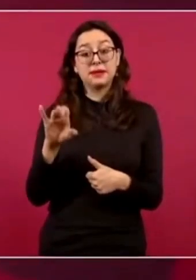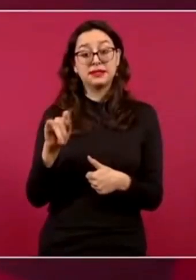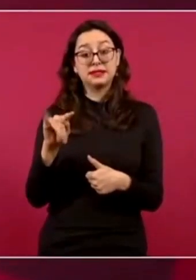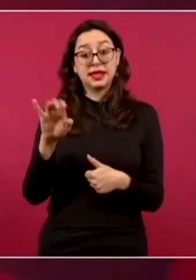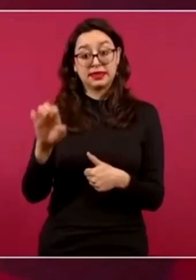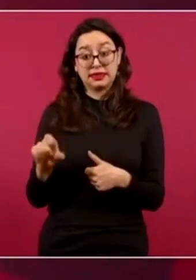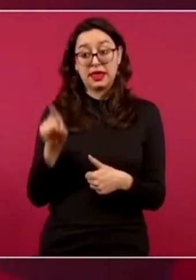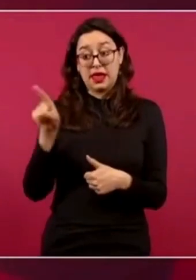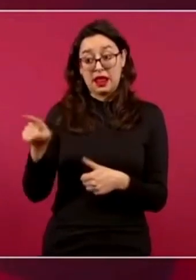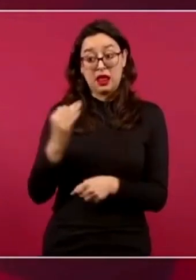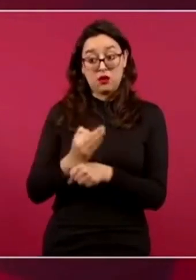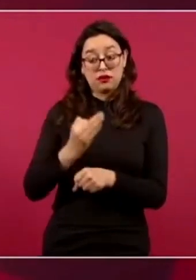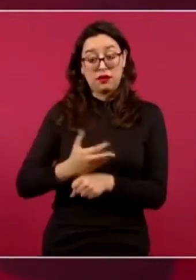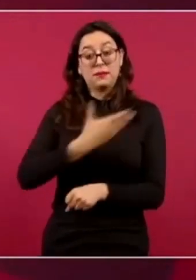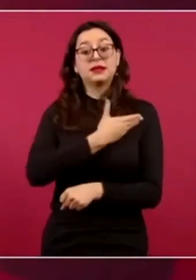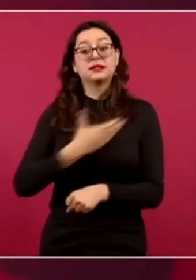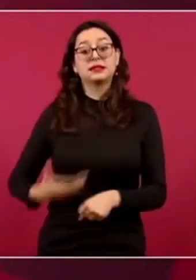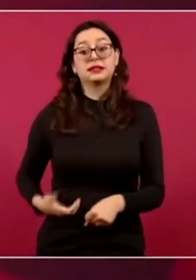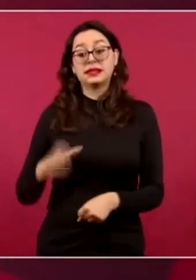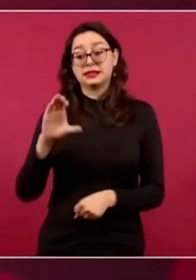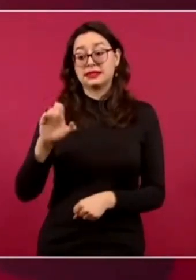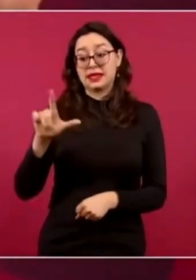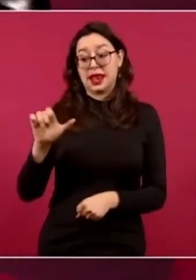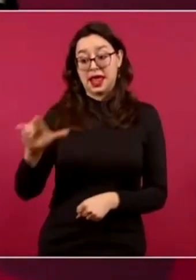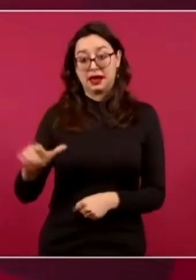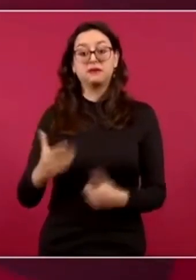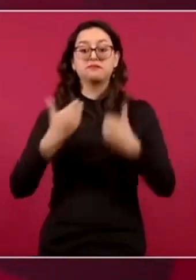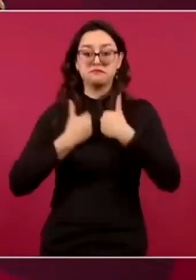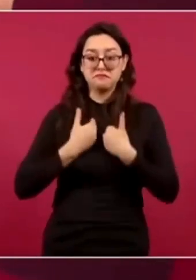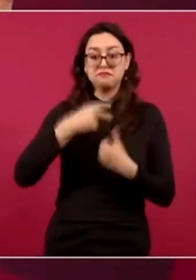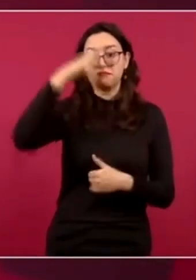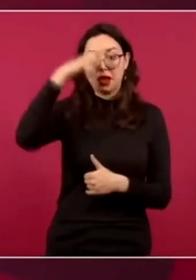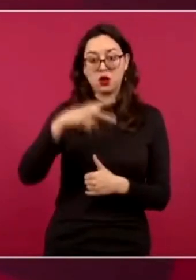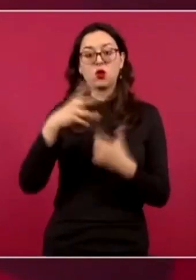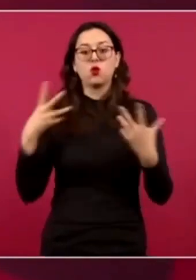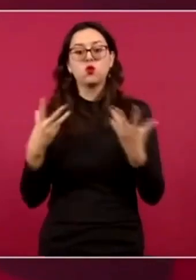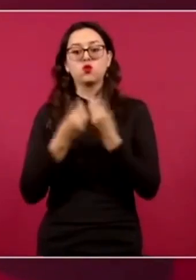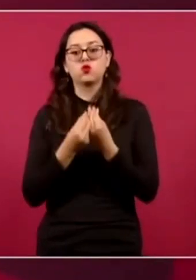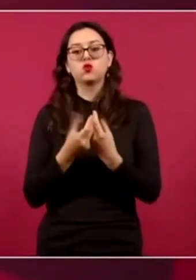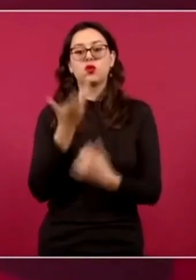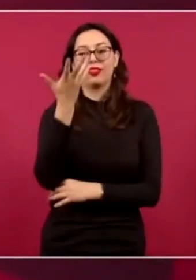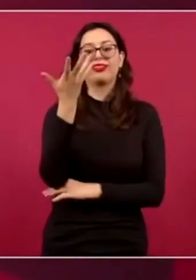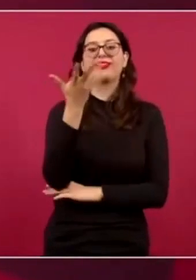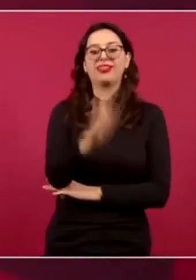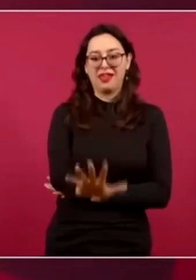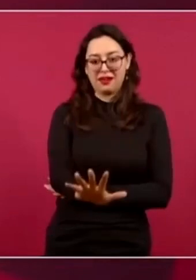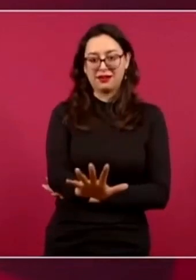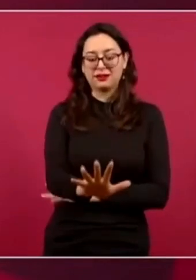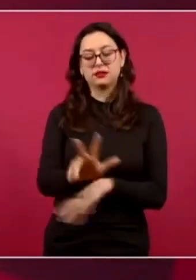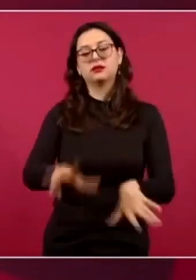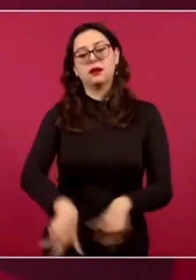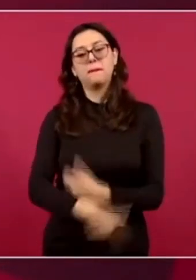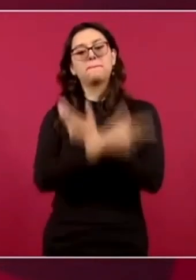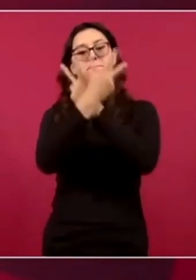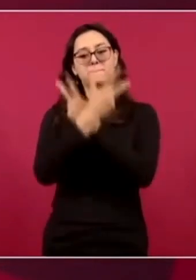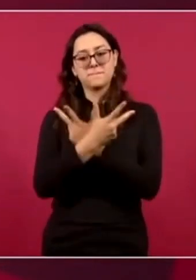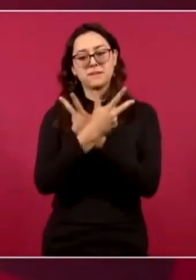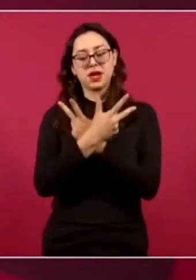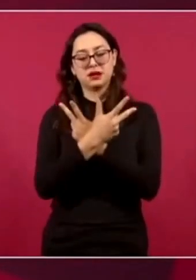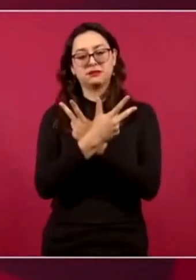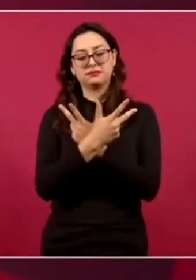CELAC 10 es una reunión virtual es un plan